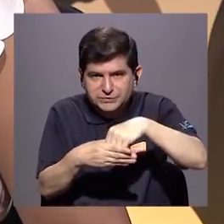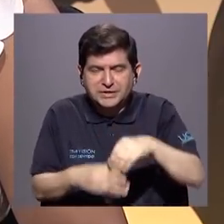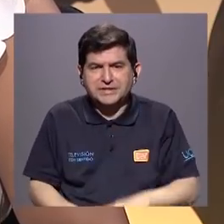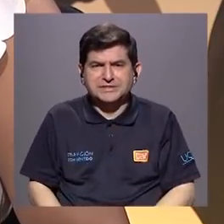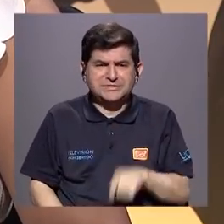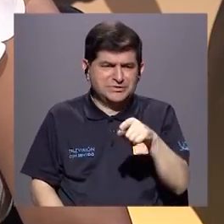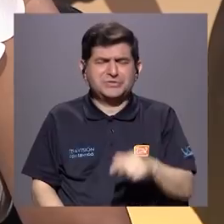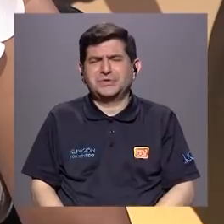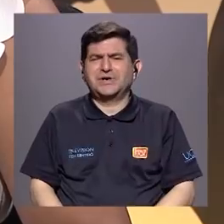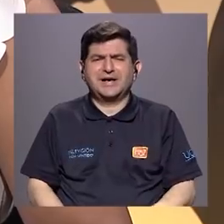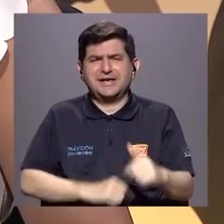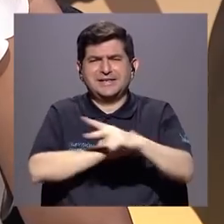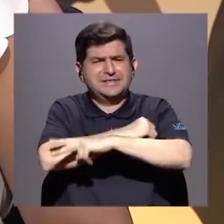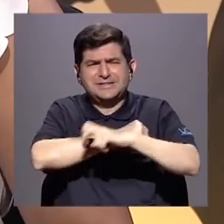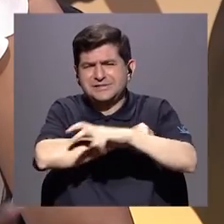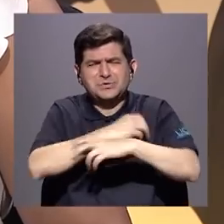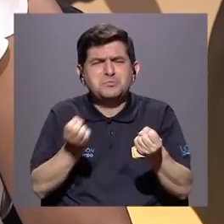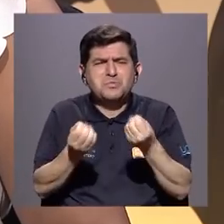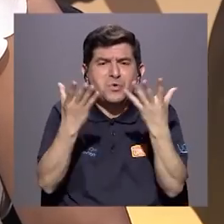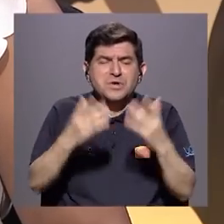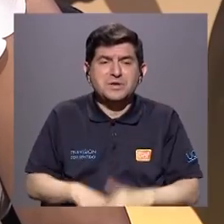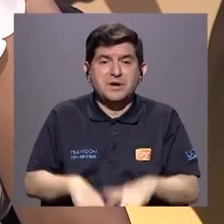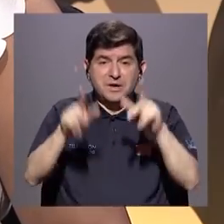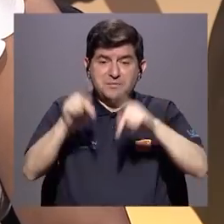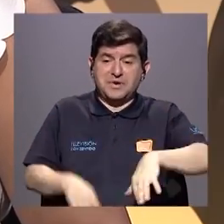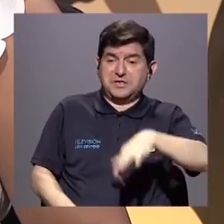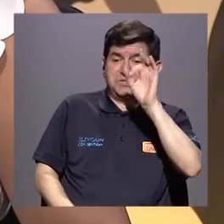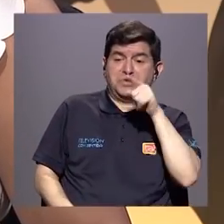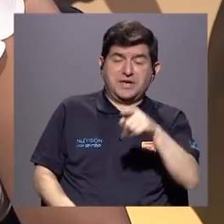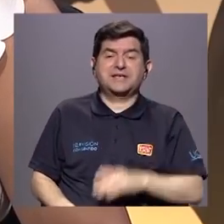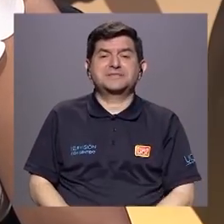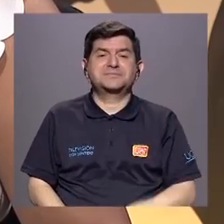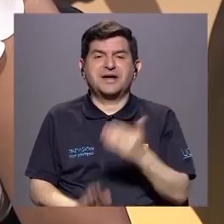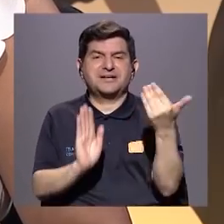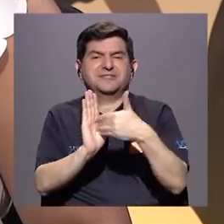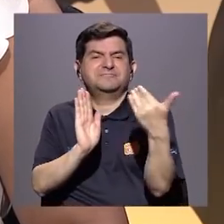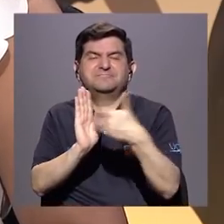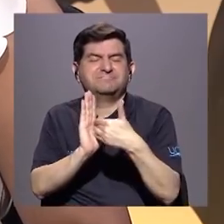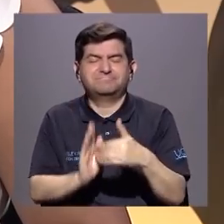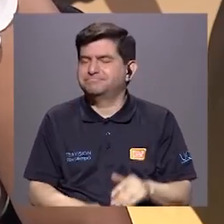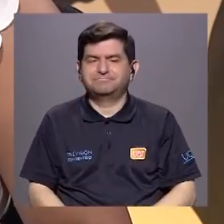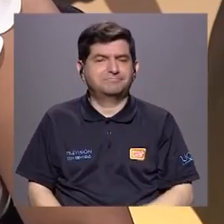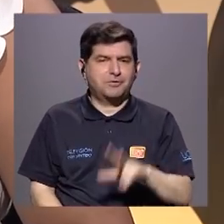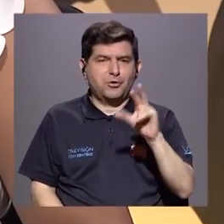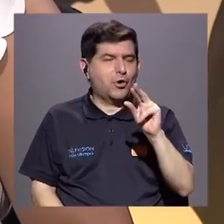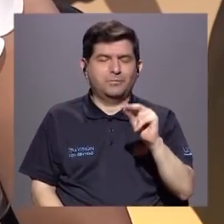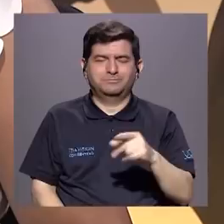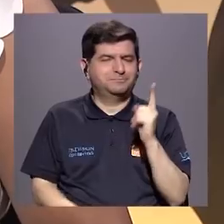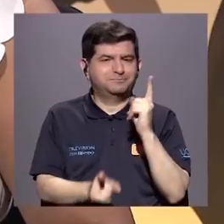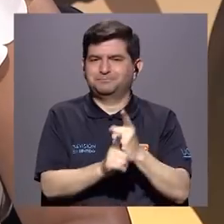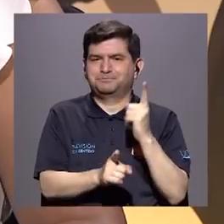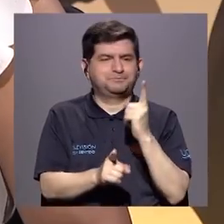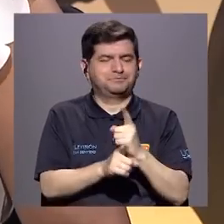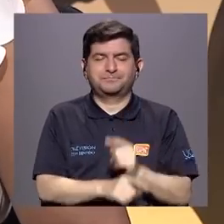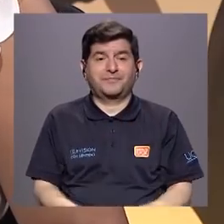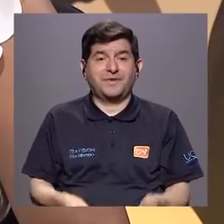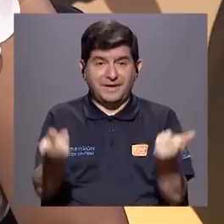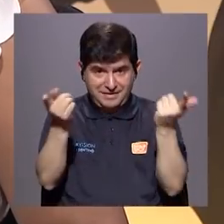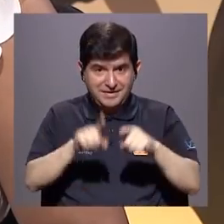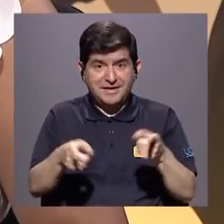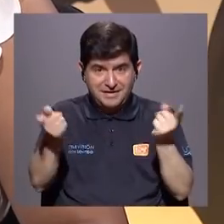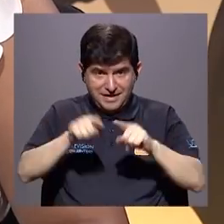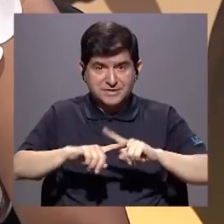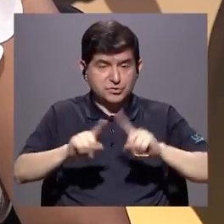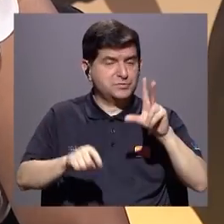donde haya alta delincuencia, sean las personas elegidas para hacerles el bullying. Lamentablemente no lo es, hay algunos